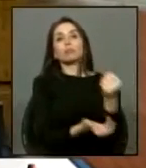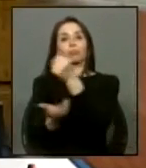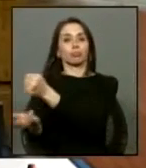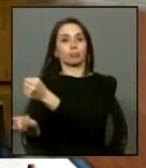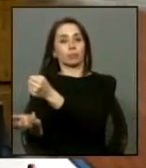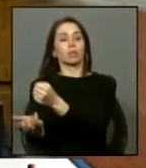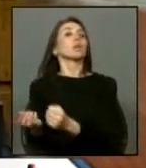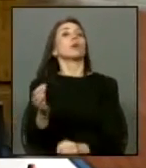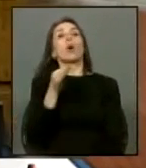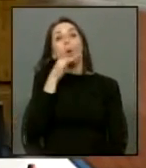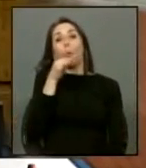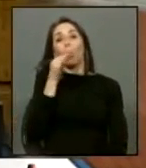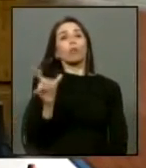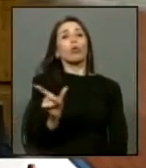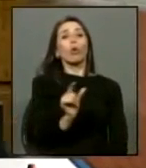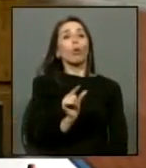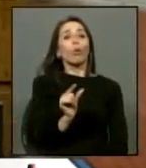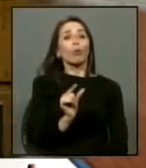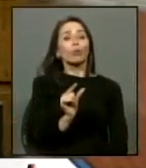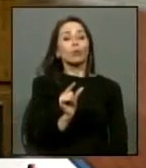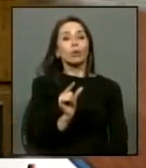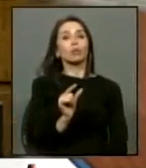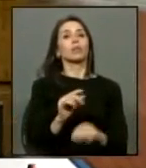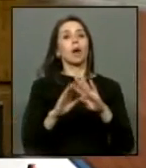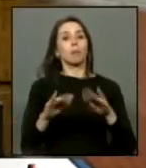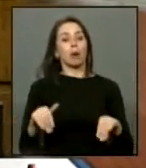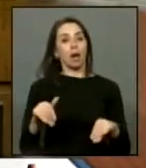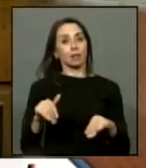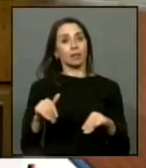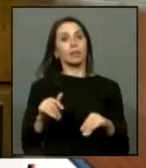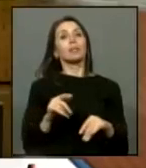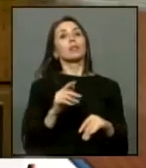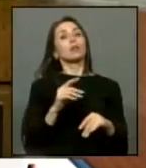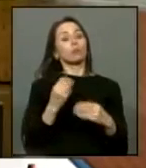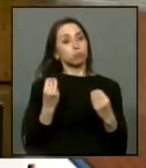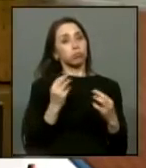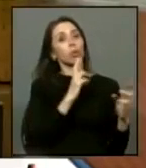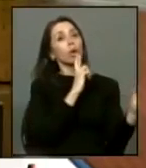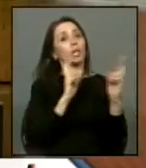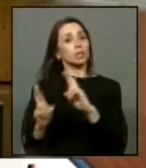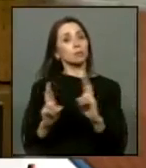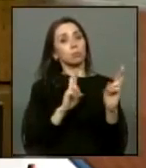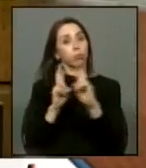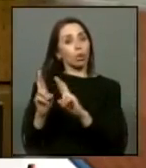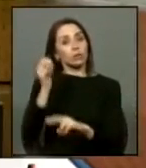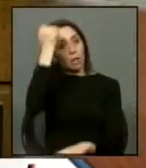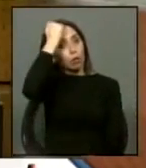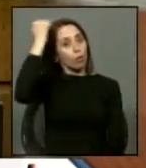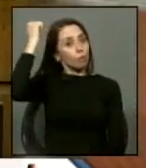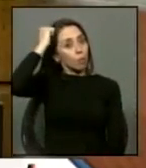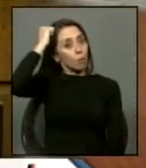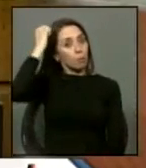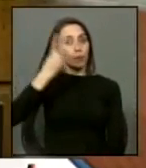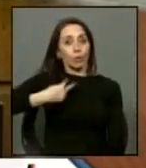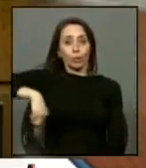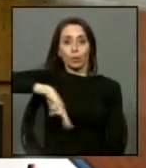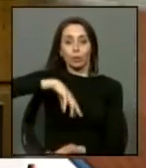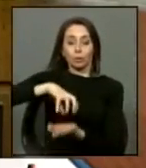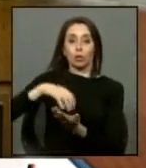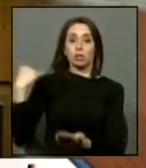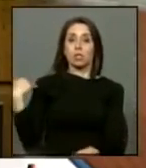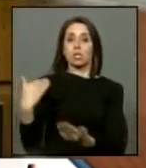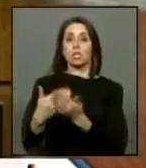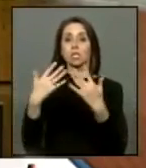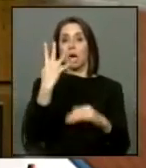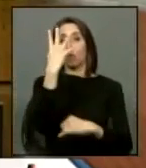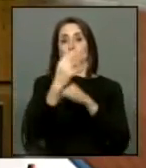Cuento corto, señora presidenta, más allá de la gentileza de las respuestas que han recibido nuestros bomberos, habiendo pasado cuatro años